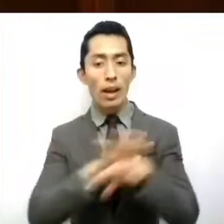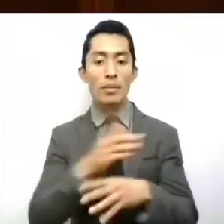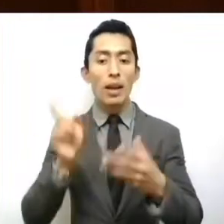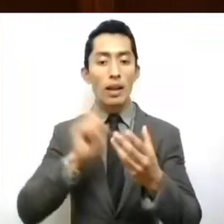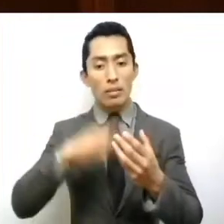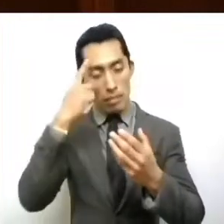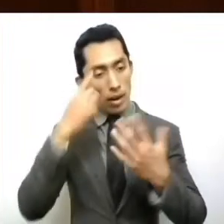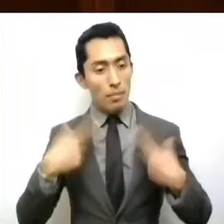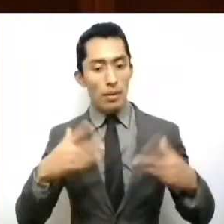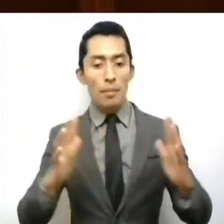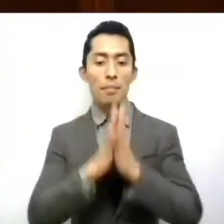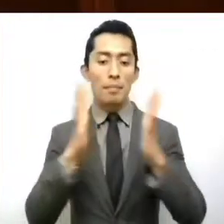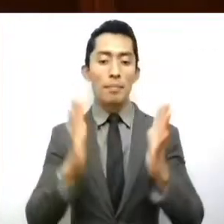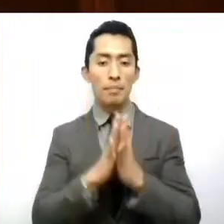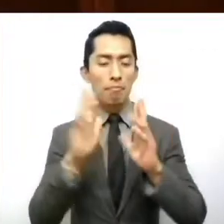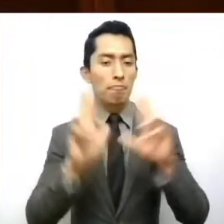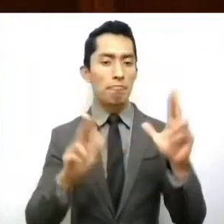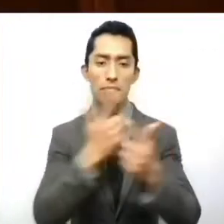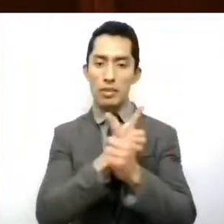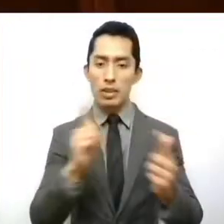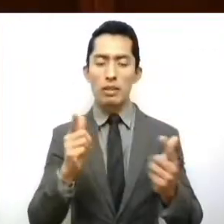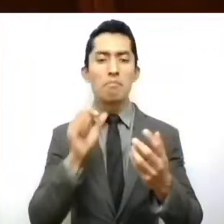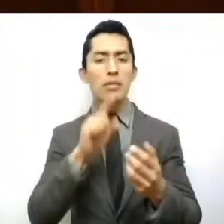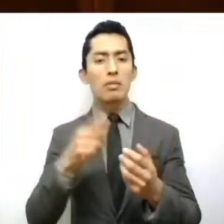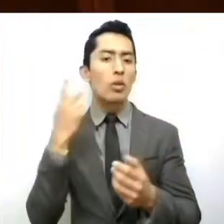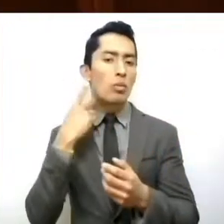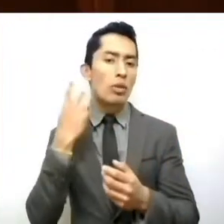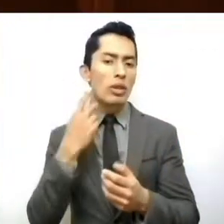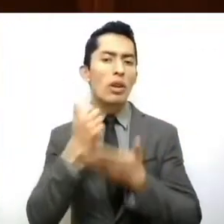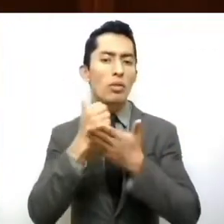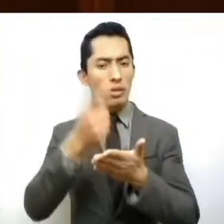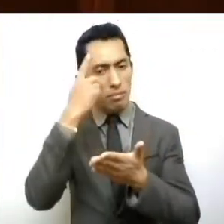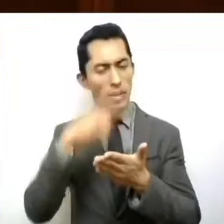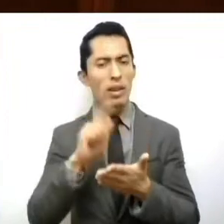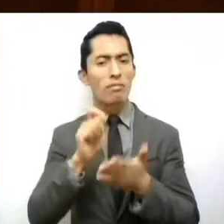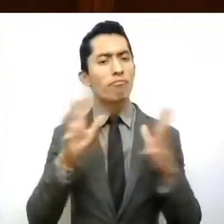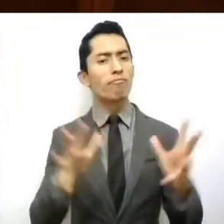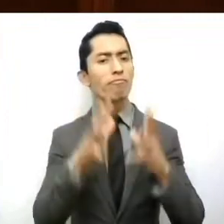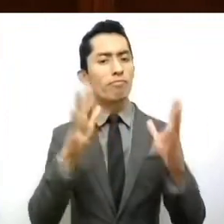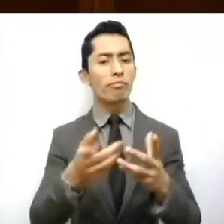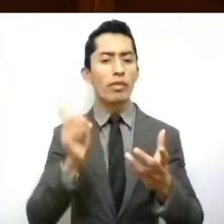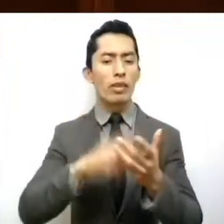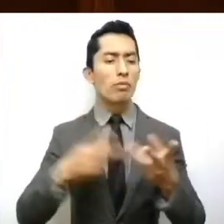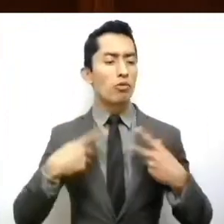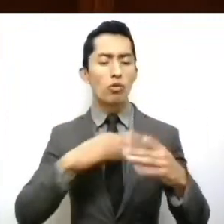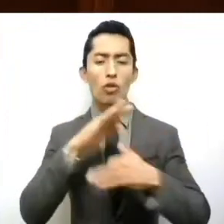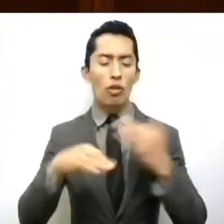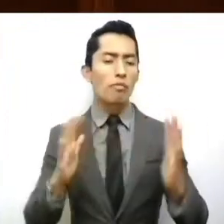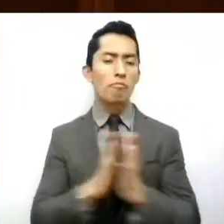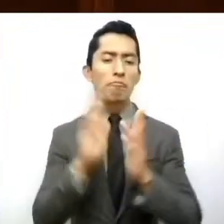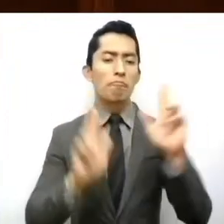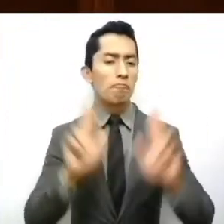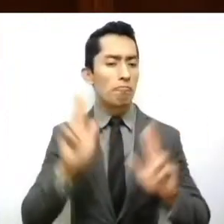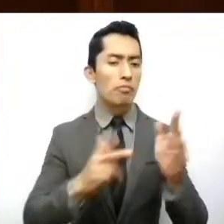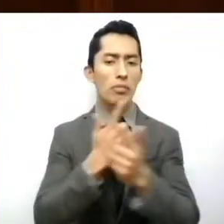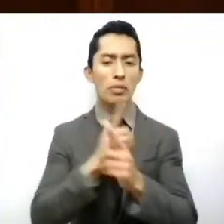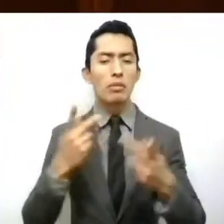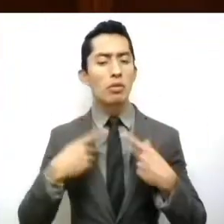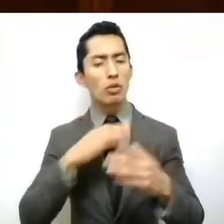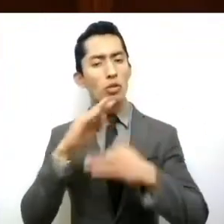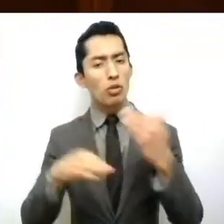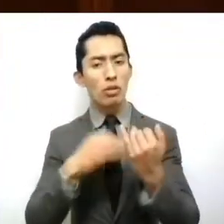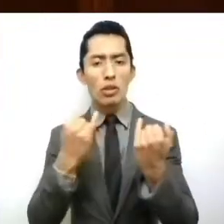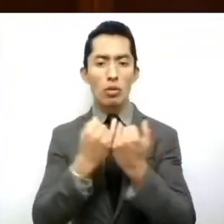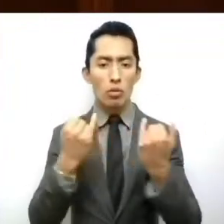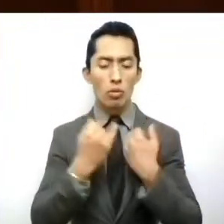de régimen político al mismo tiempo funciona para cultivar una cultura participativa en las personas y en las